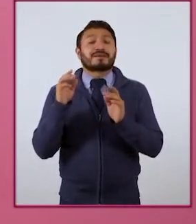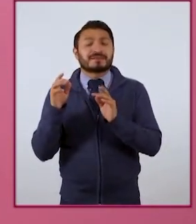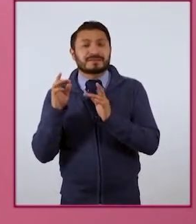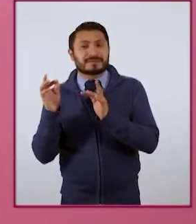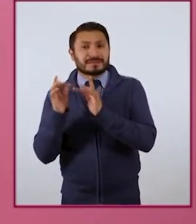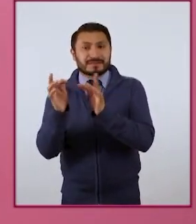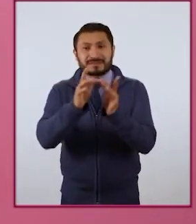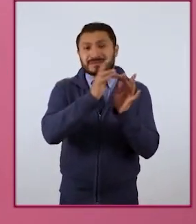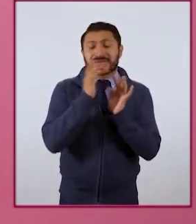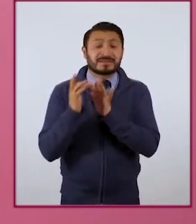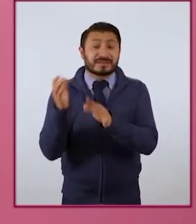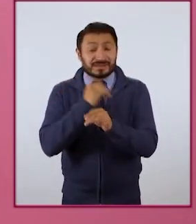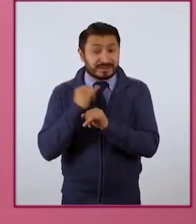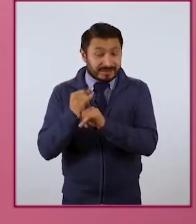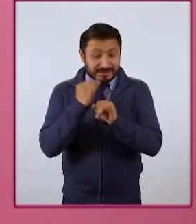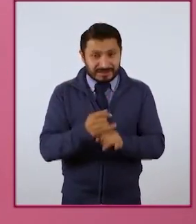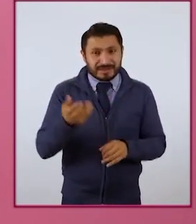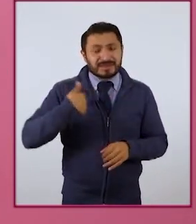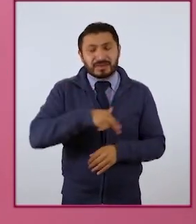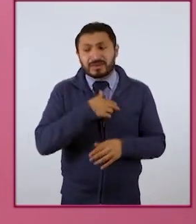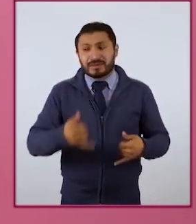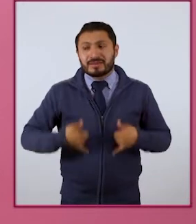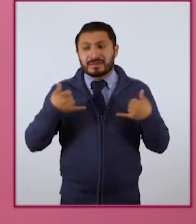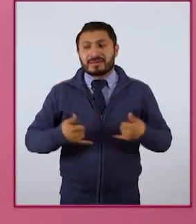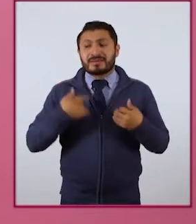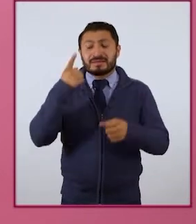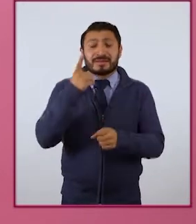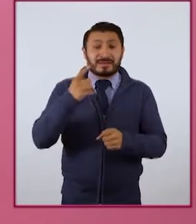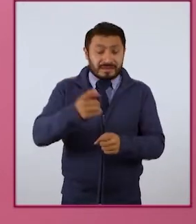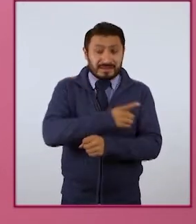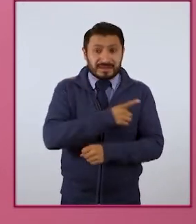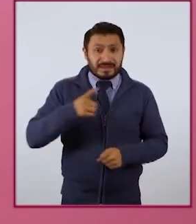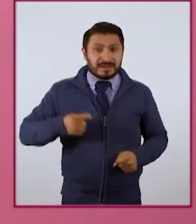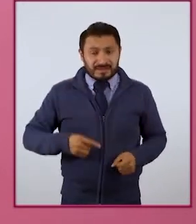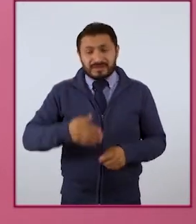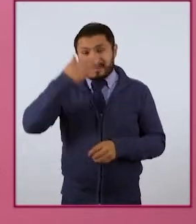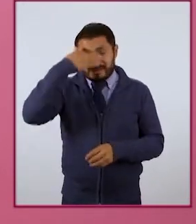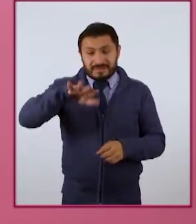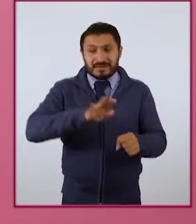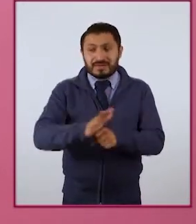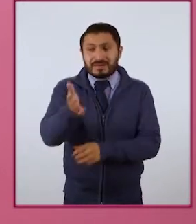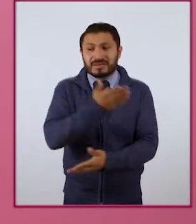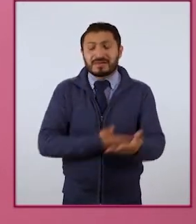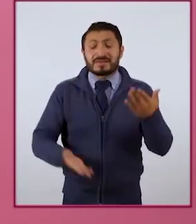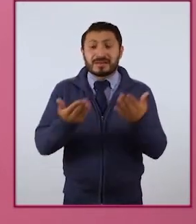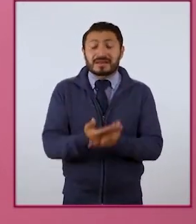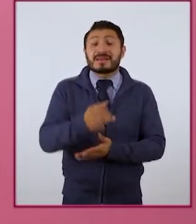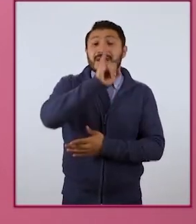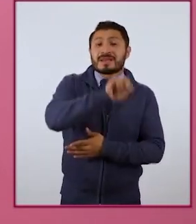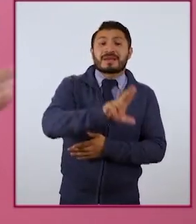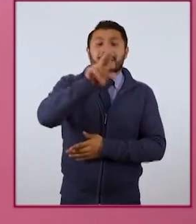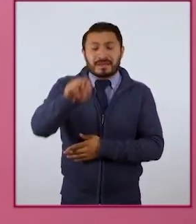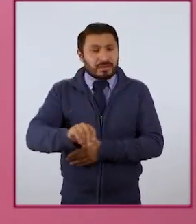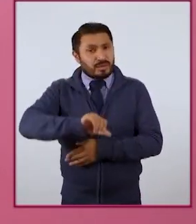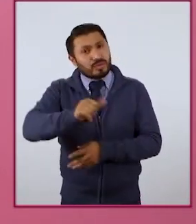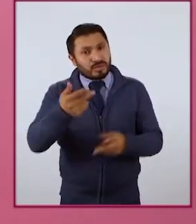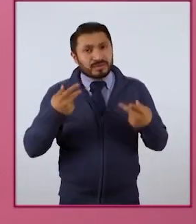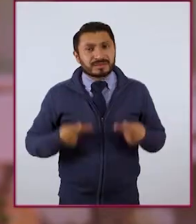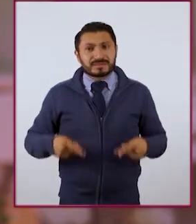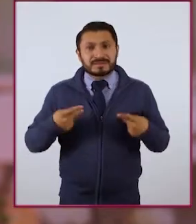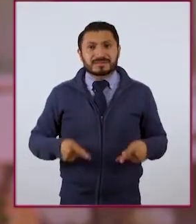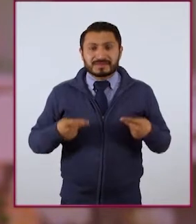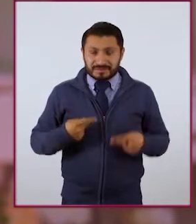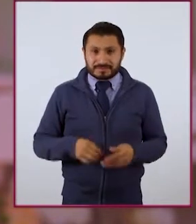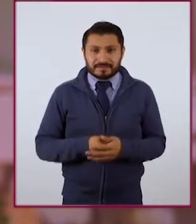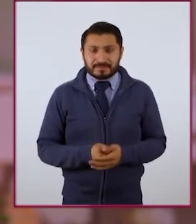digitales, somos las y los adolescentes los primeros que debemos saber qué compartimos y qué no compartimos con las demás personas.